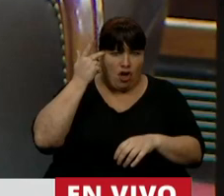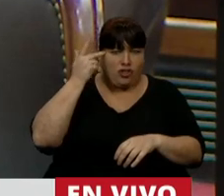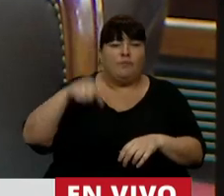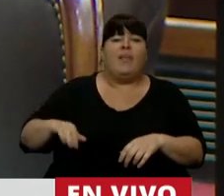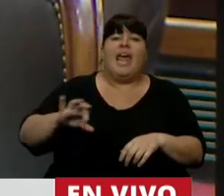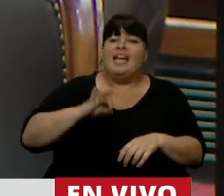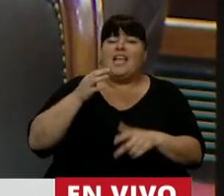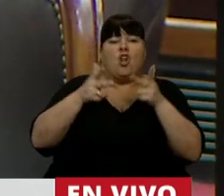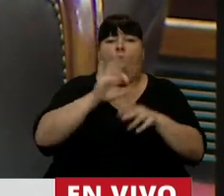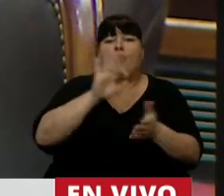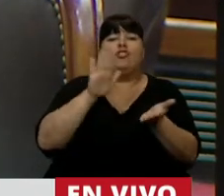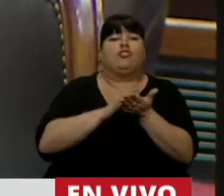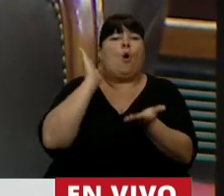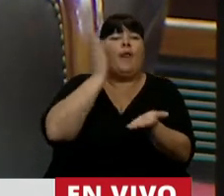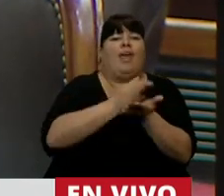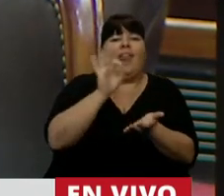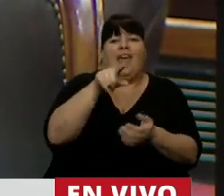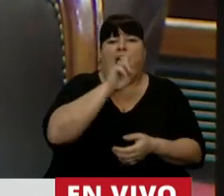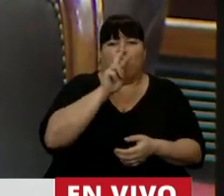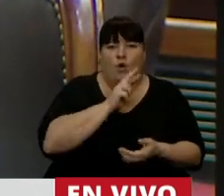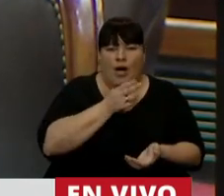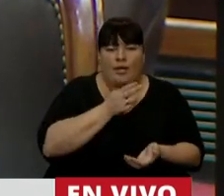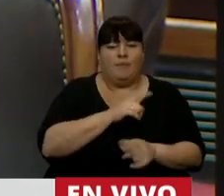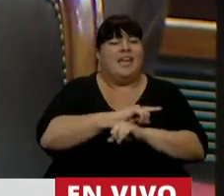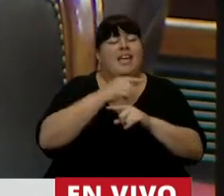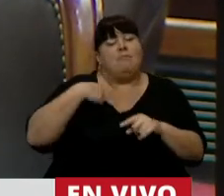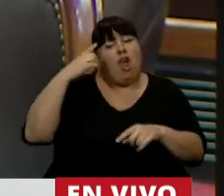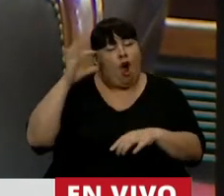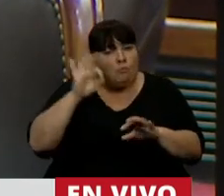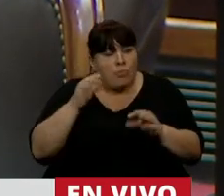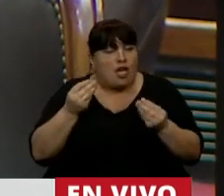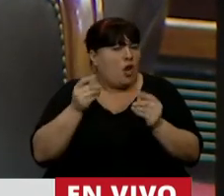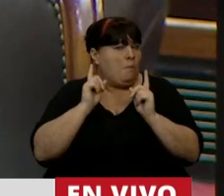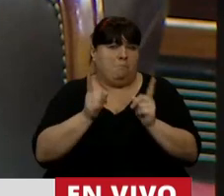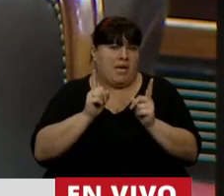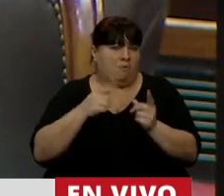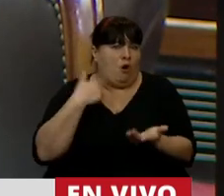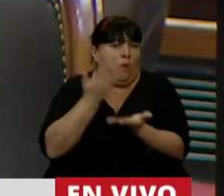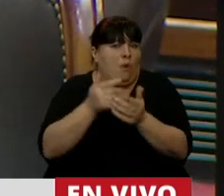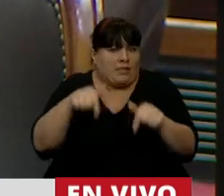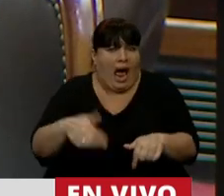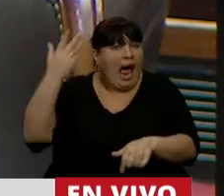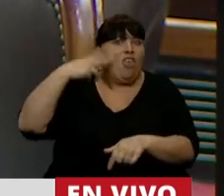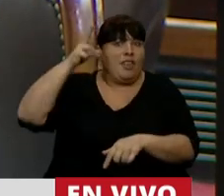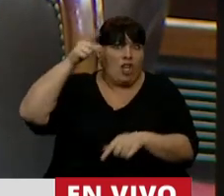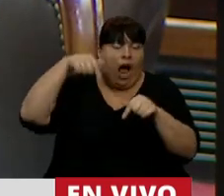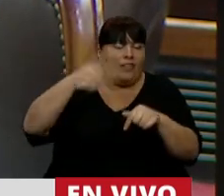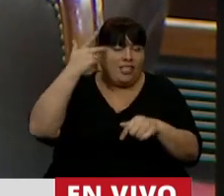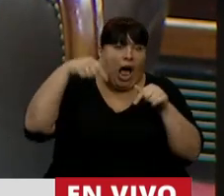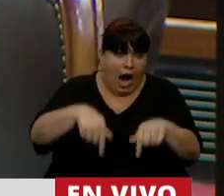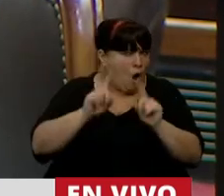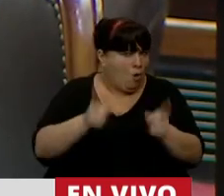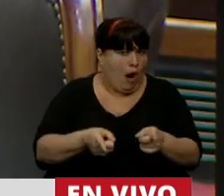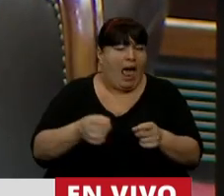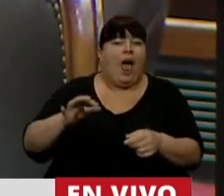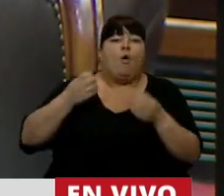este año no se habló de la despenalización de la mujer. Mi posición entonces fue la misma que planteo ahora. Al inicio del